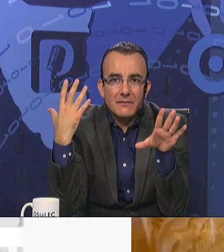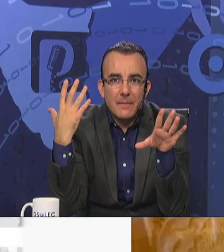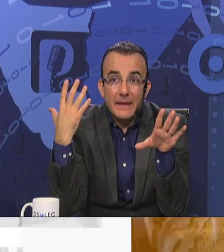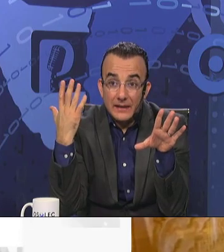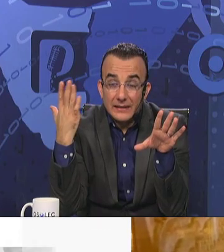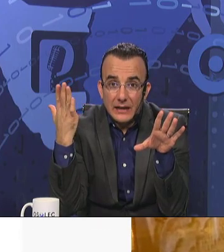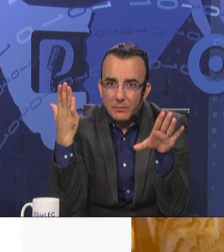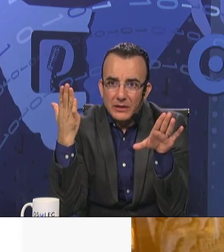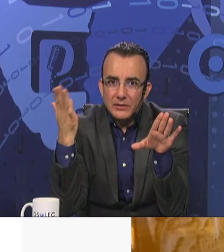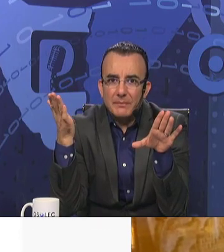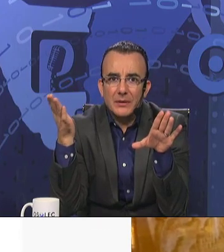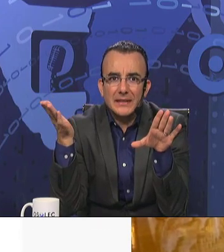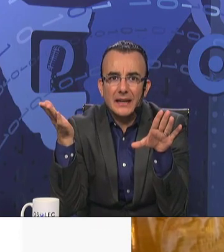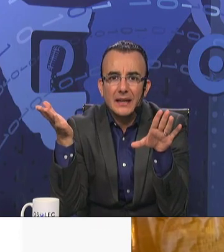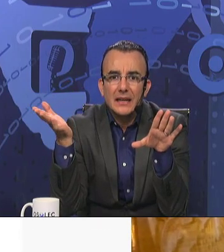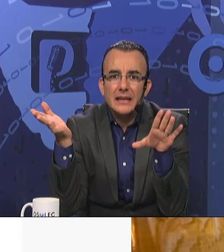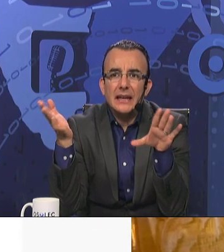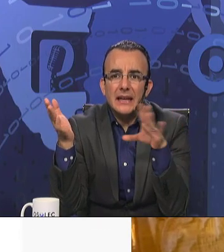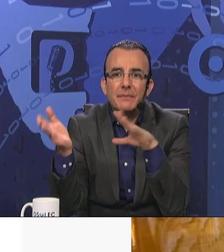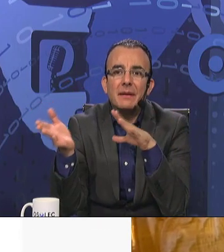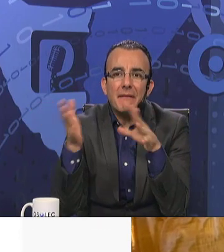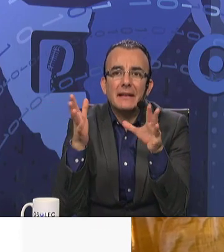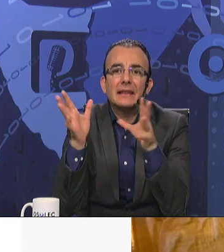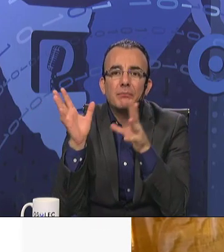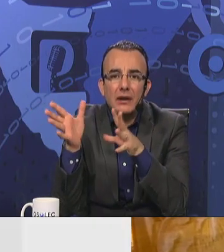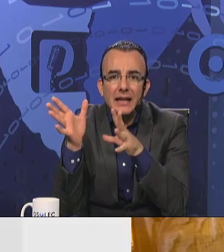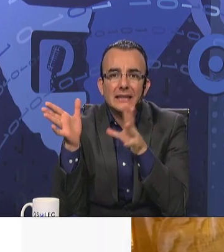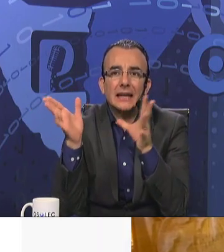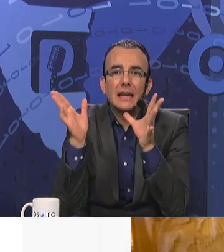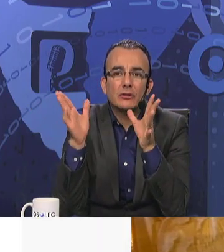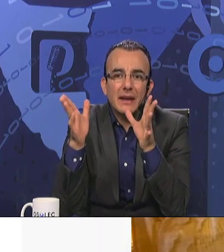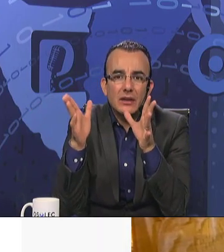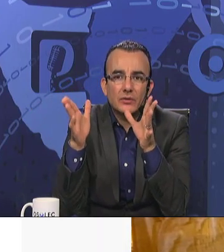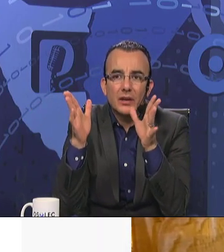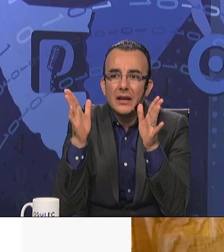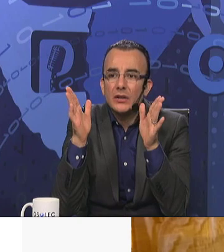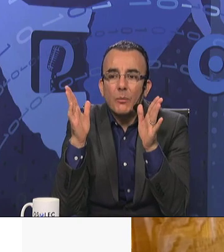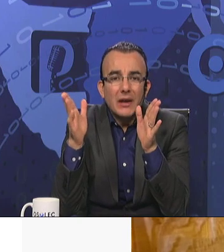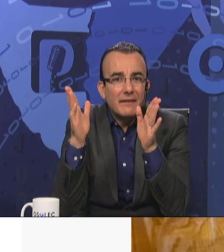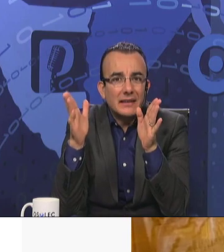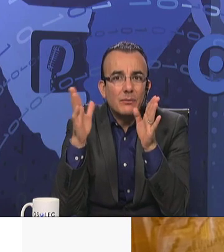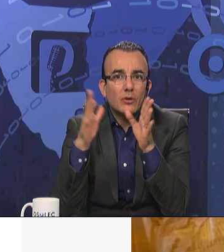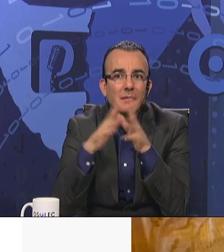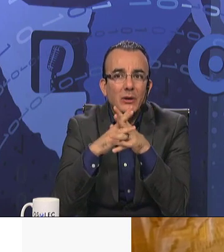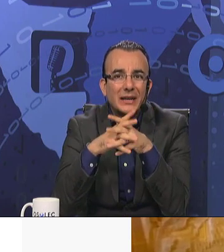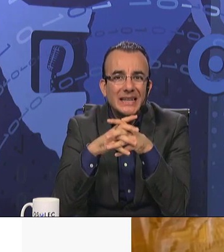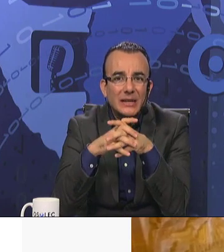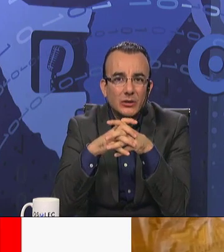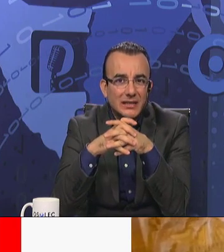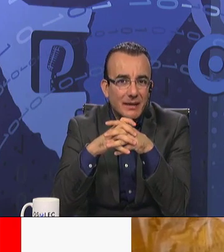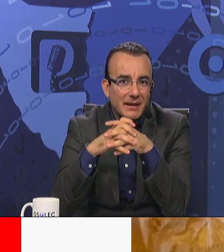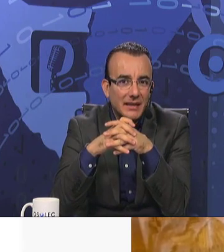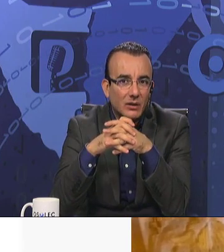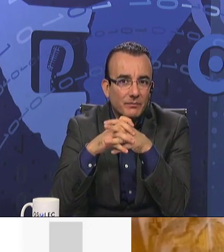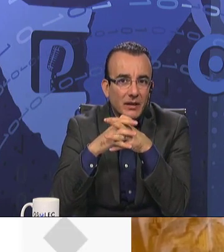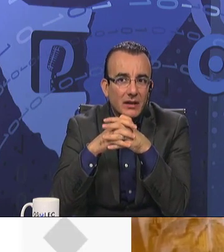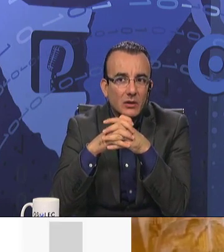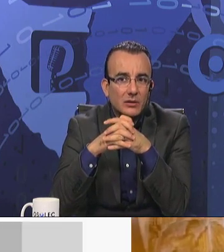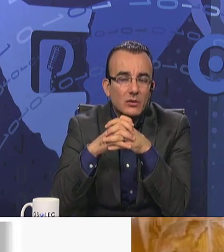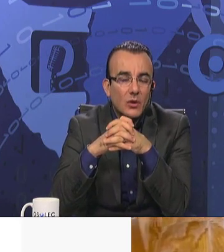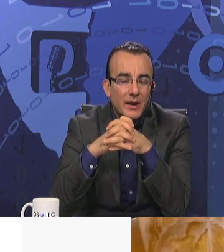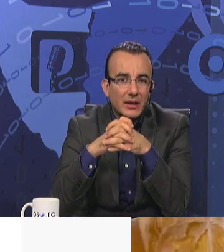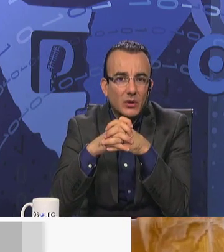así sea, ¿eh? Y es sano, por eso siempre lo va hacer. Y va a haber temporadas en que los medios... No puede haber tampoco un medio crítico, sistemático,